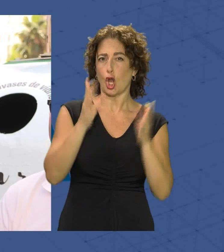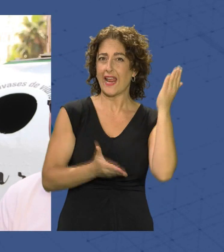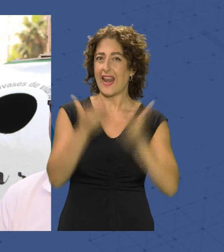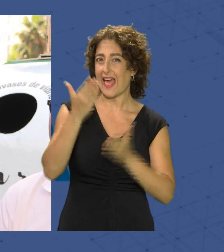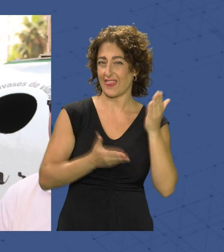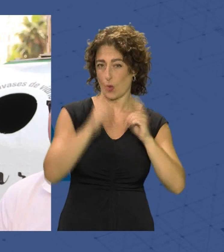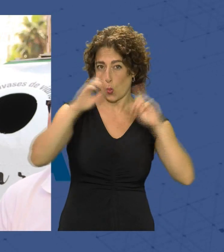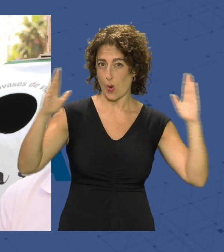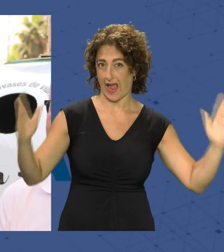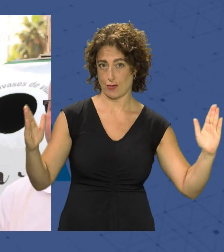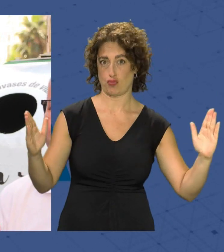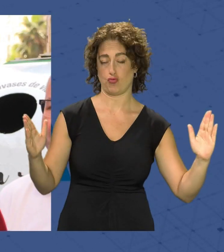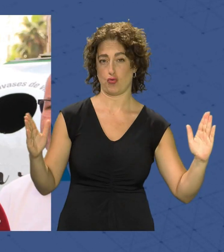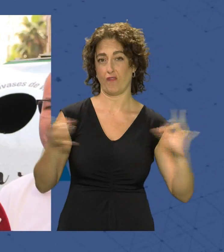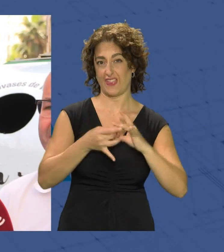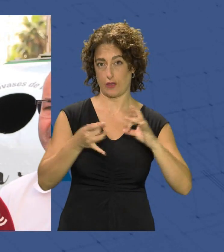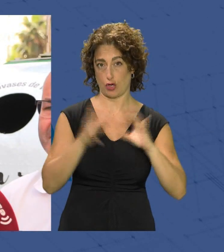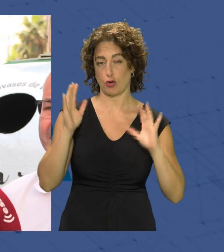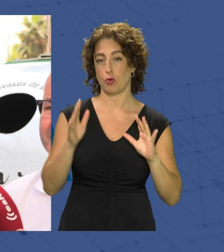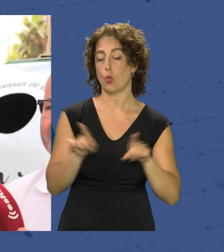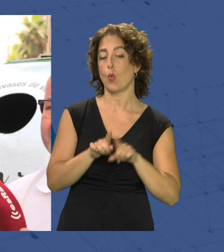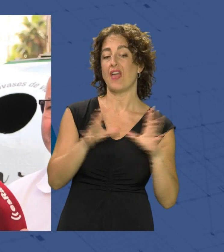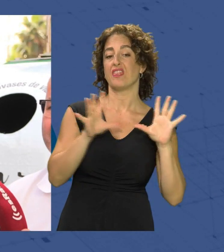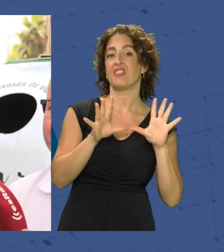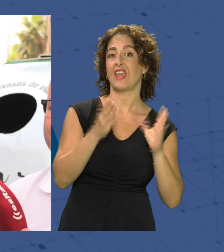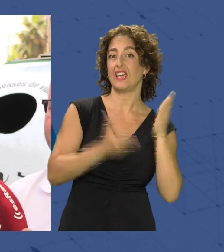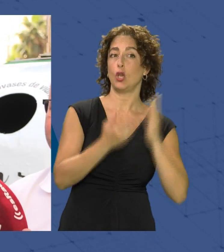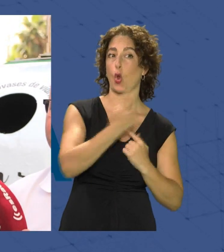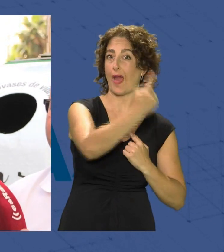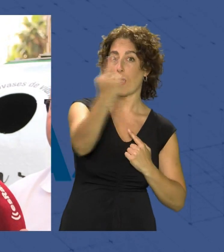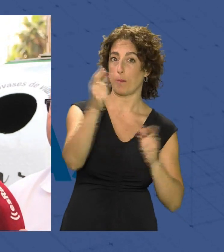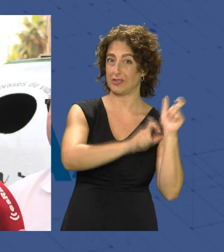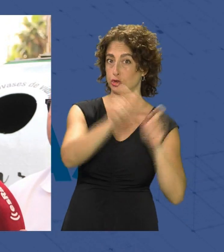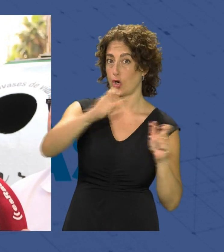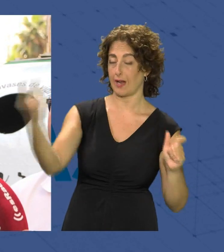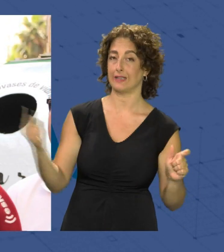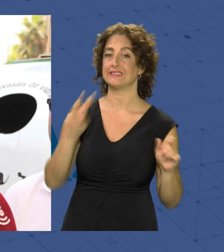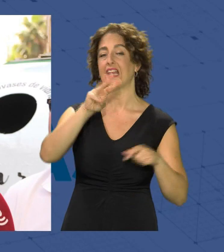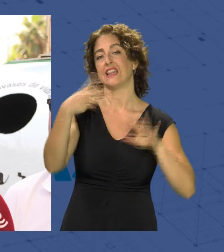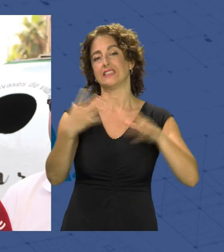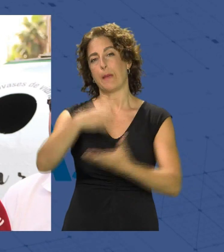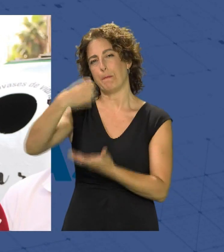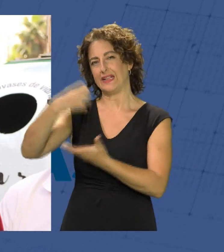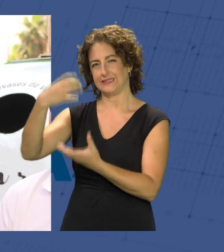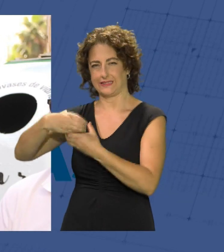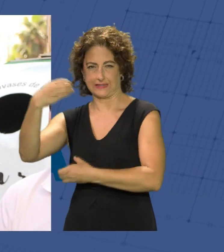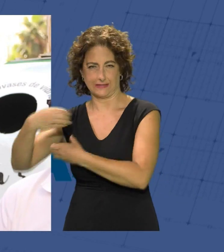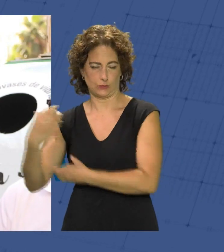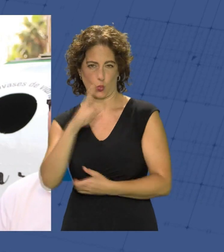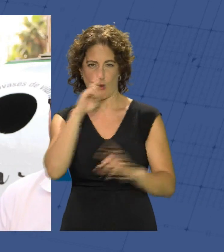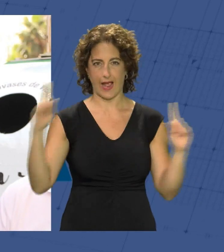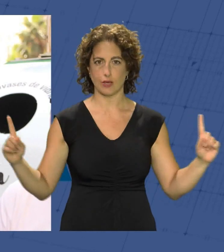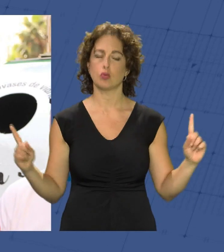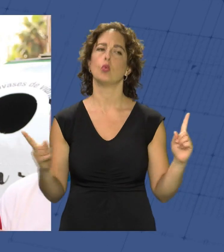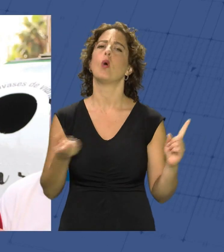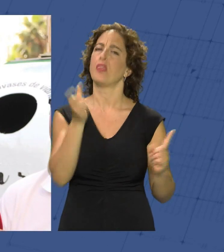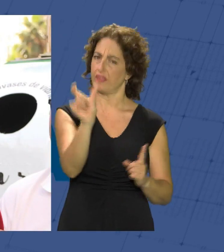aproximadamente en torno a unos 10 kilos de vidrio por persona unos 36 envases al año esto es una cifra muy